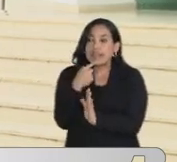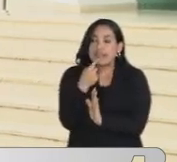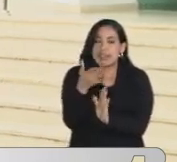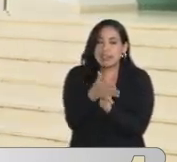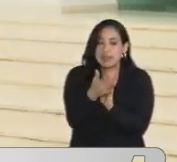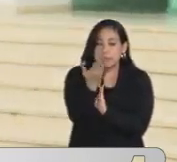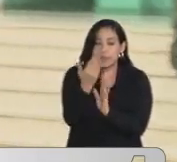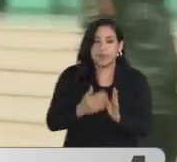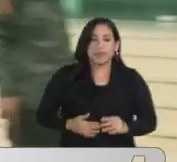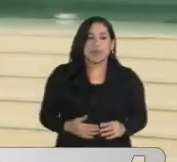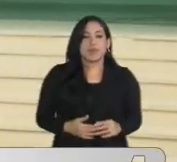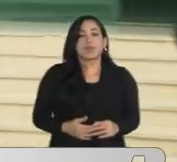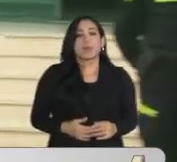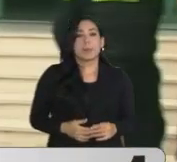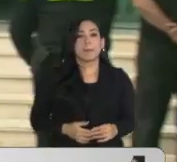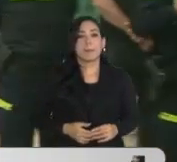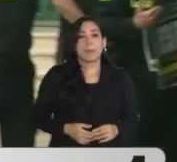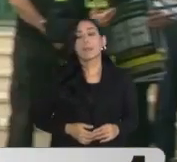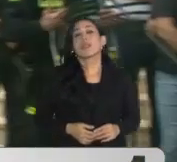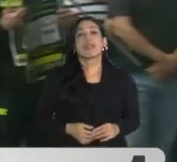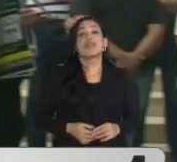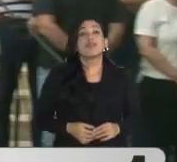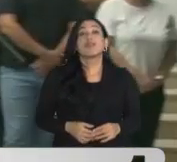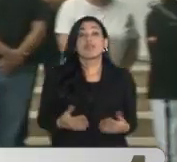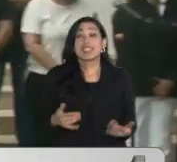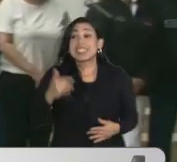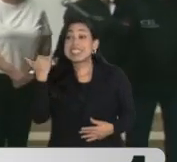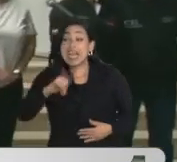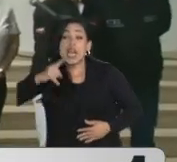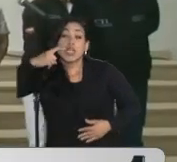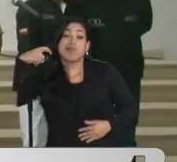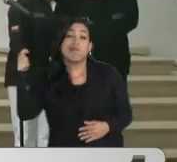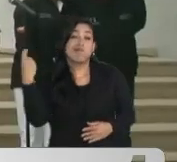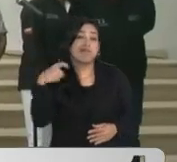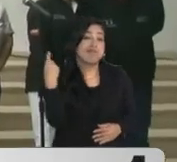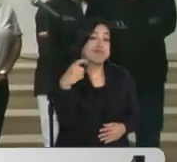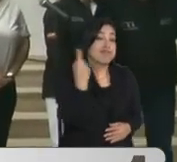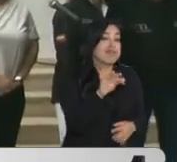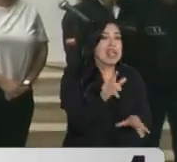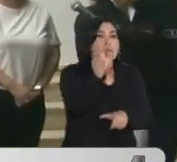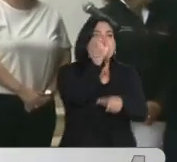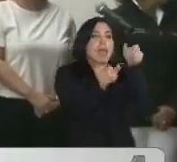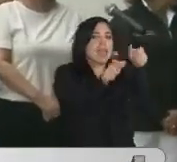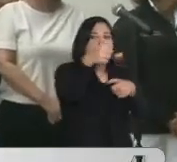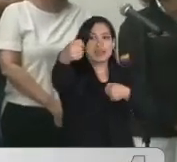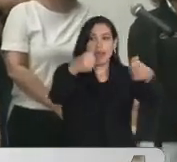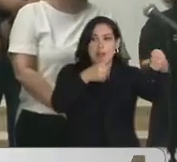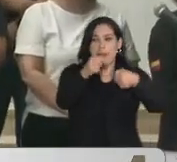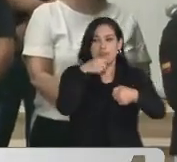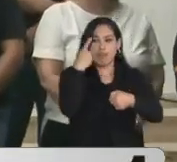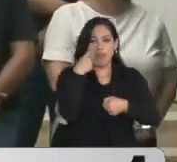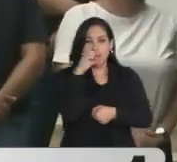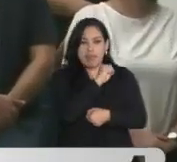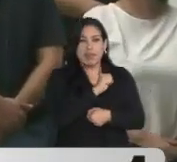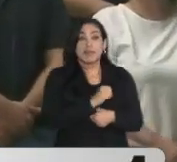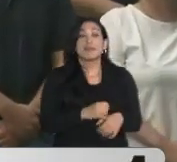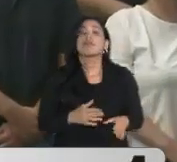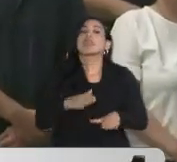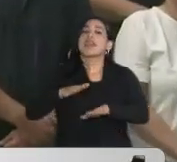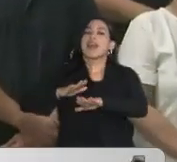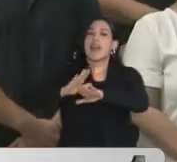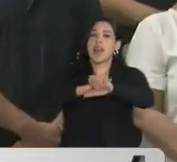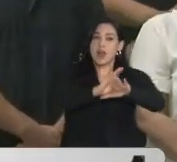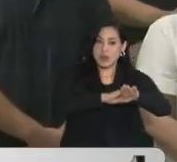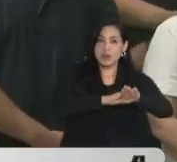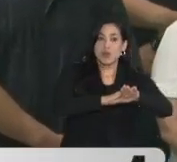Vargas. Para identificar y poder entrevistar a estas personas, les reitero,